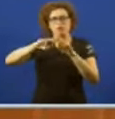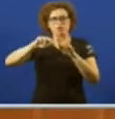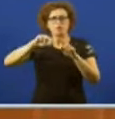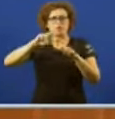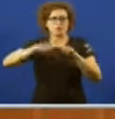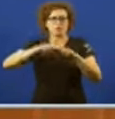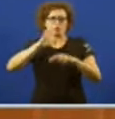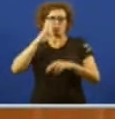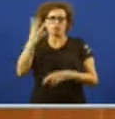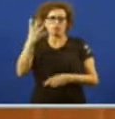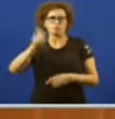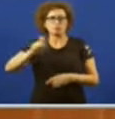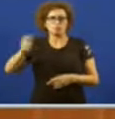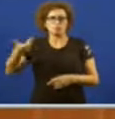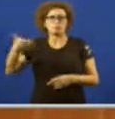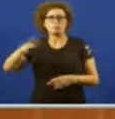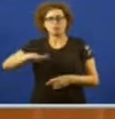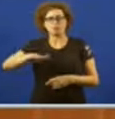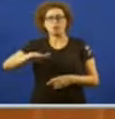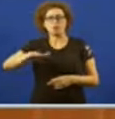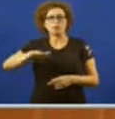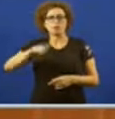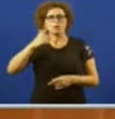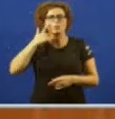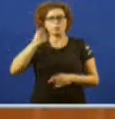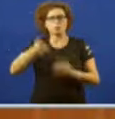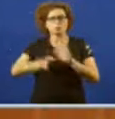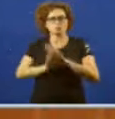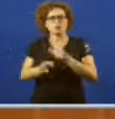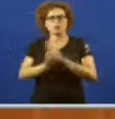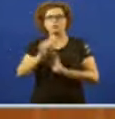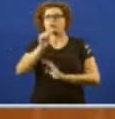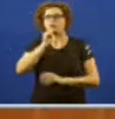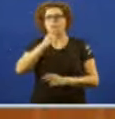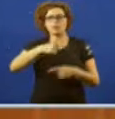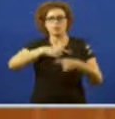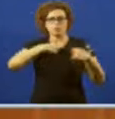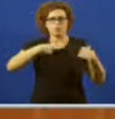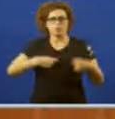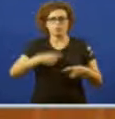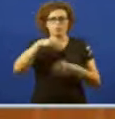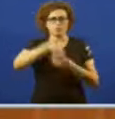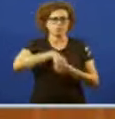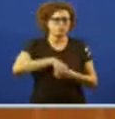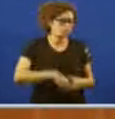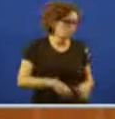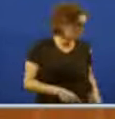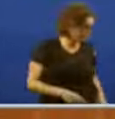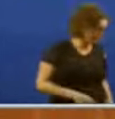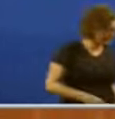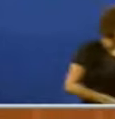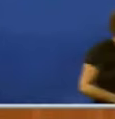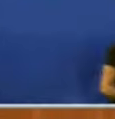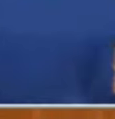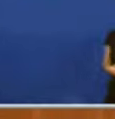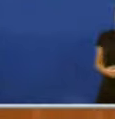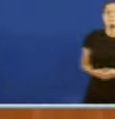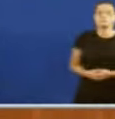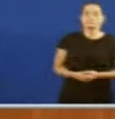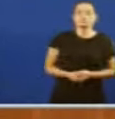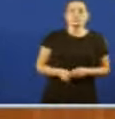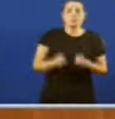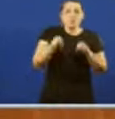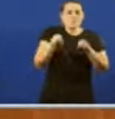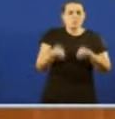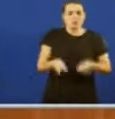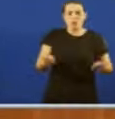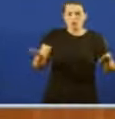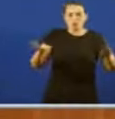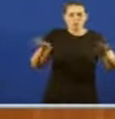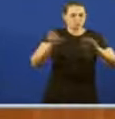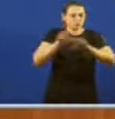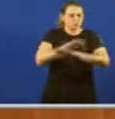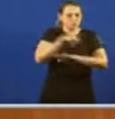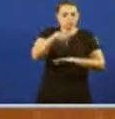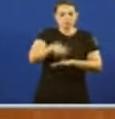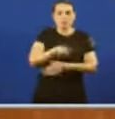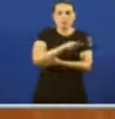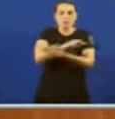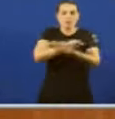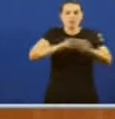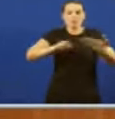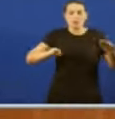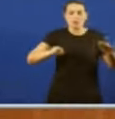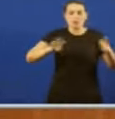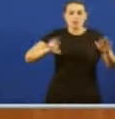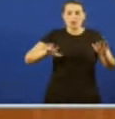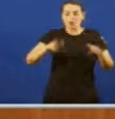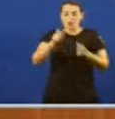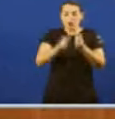catro vítimas mortais Percorre a indagora os nosos corazones A peor noite da historia contemporánea de Galicia Foi vivida sen o acompañamento